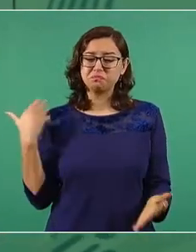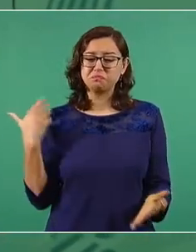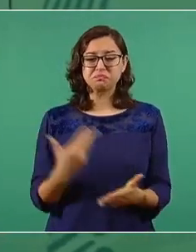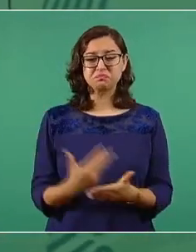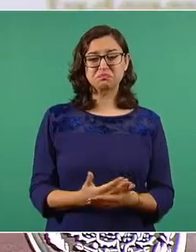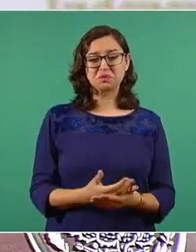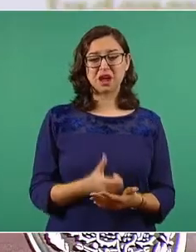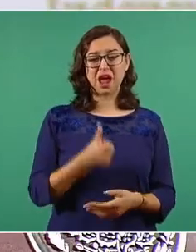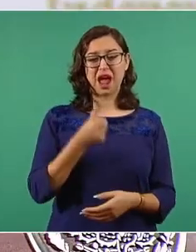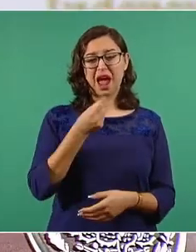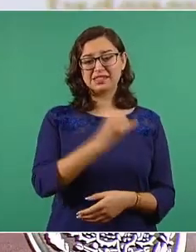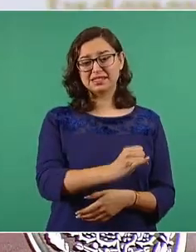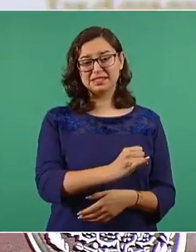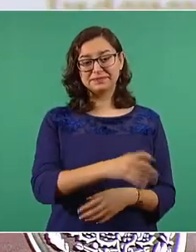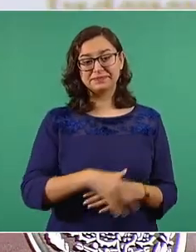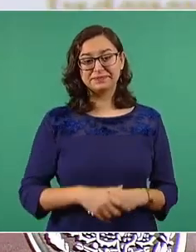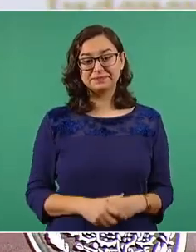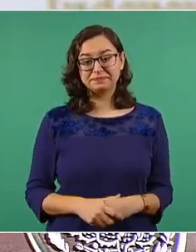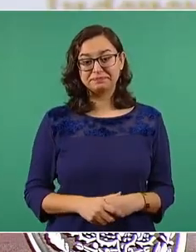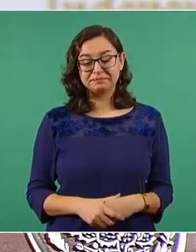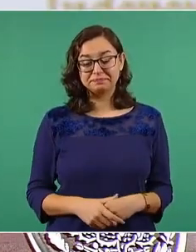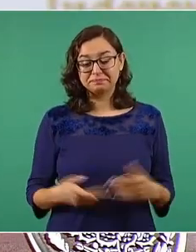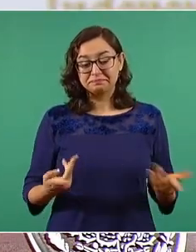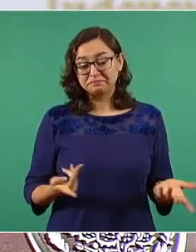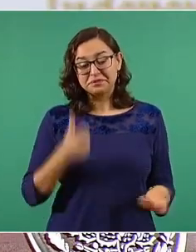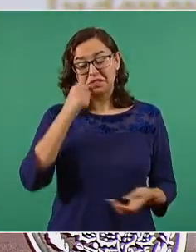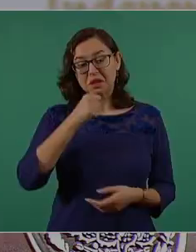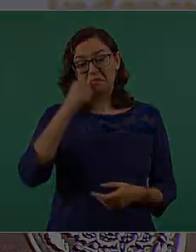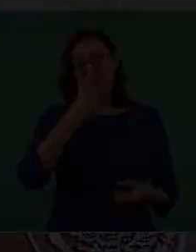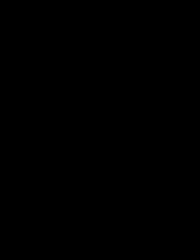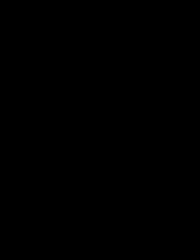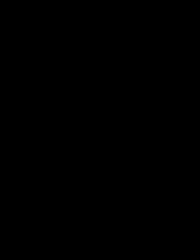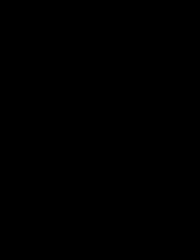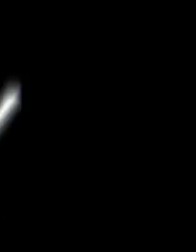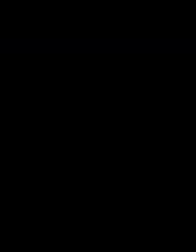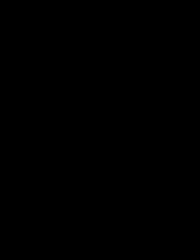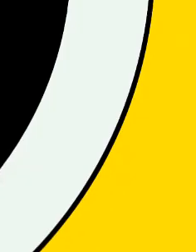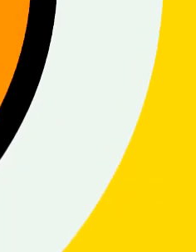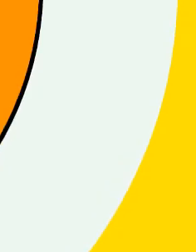Afortunadamente no han podido con nosotros.